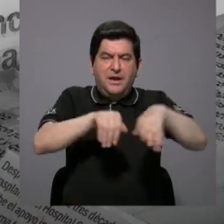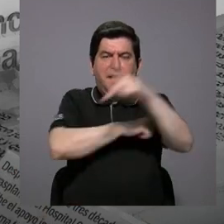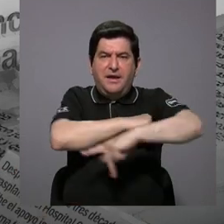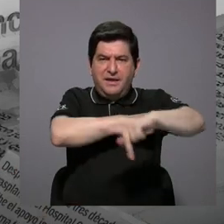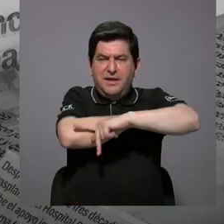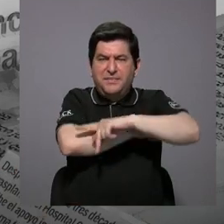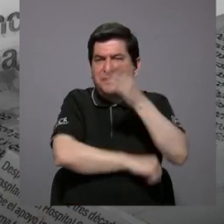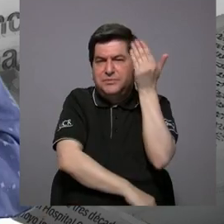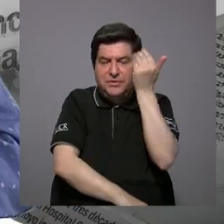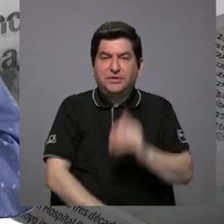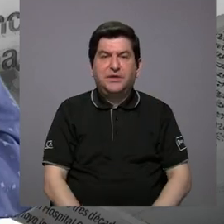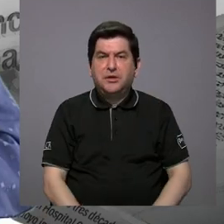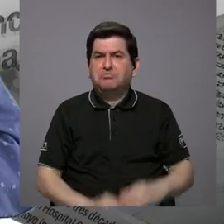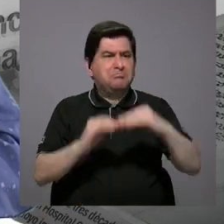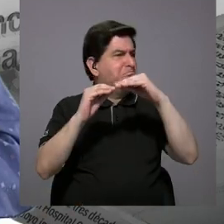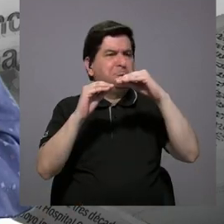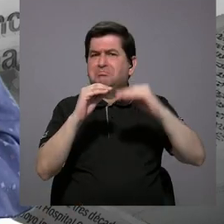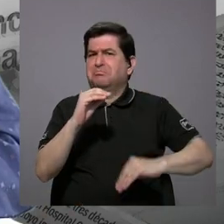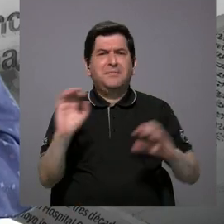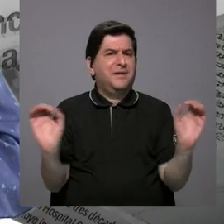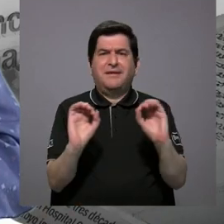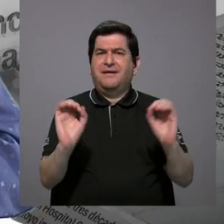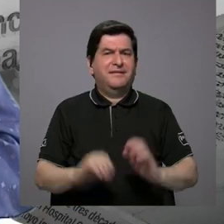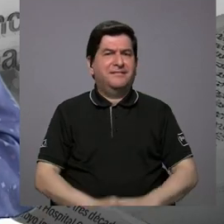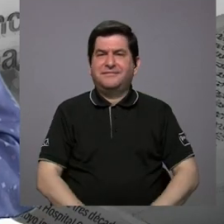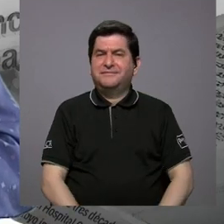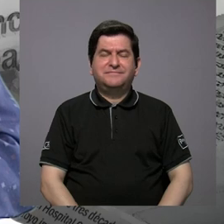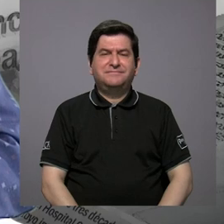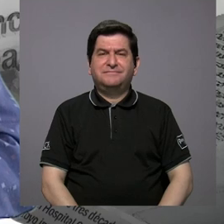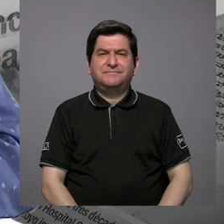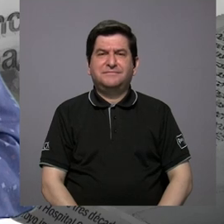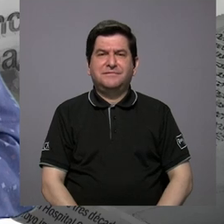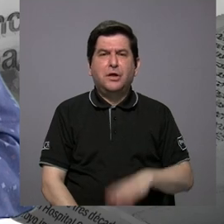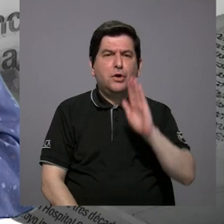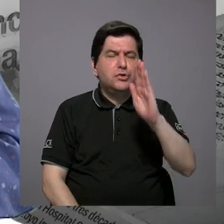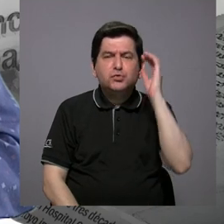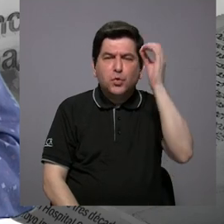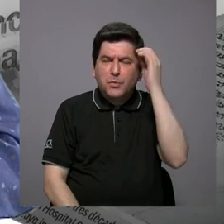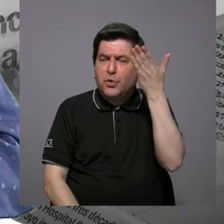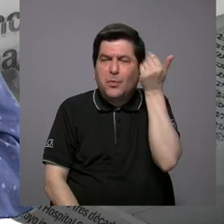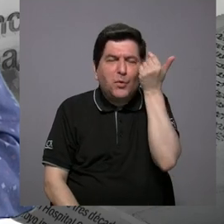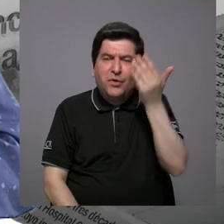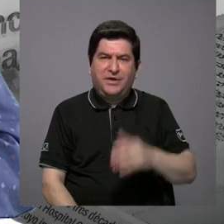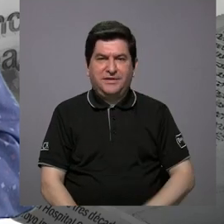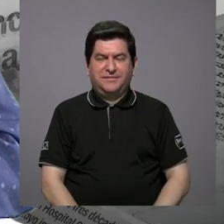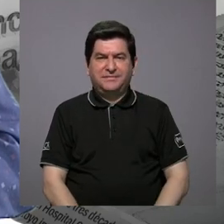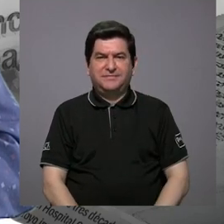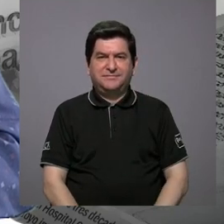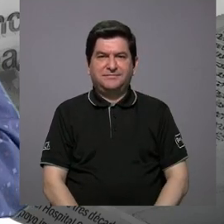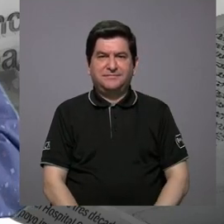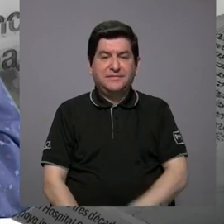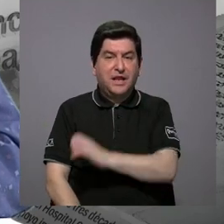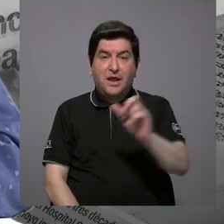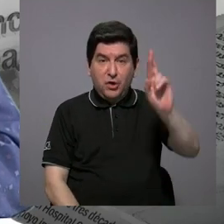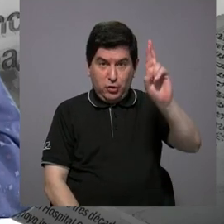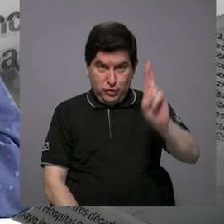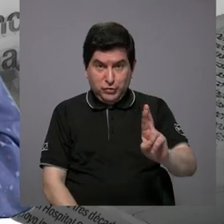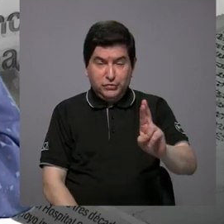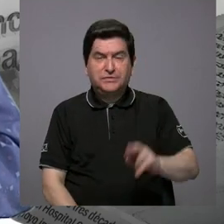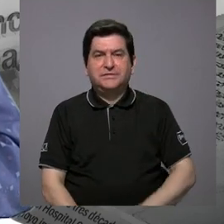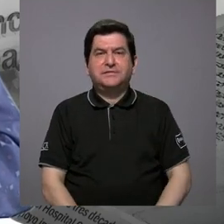país? En lo más mínimo, en lo más mínimo. ¿Y en qué basa su opinión? Costa Rica,